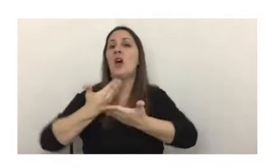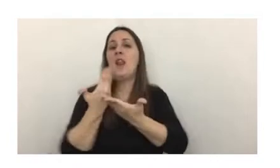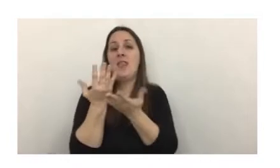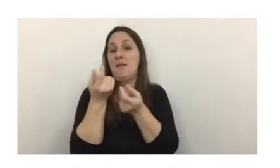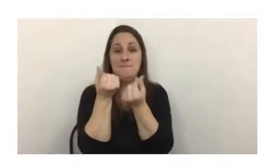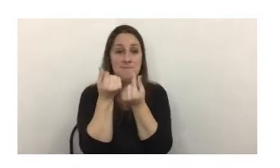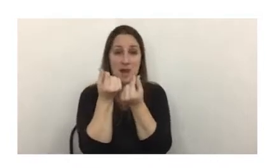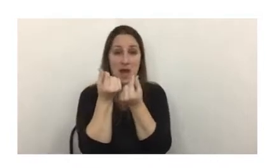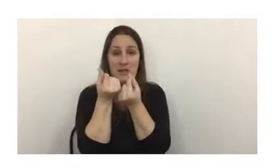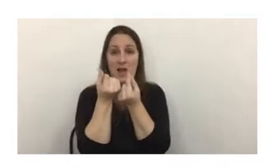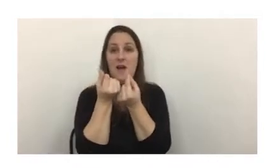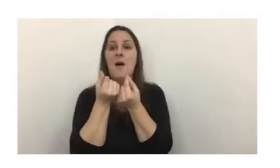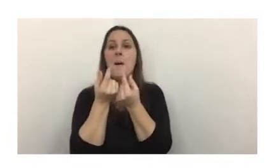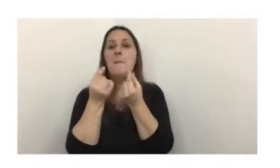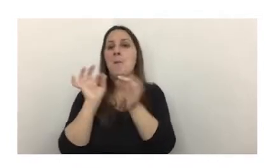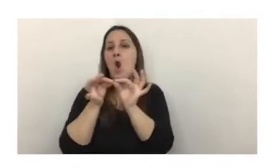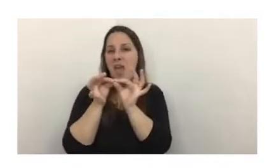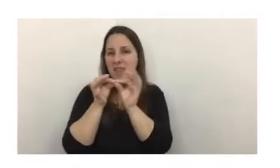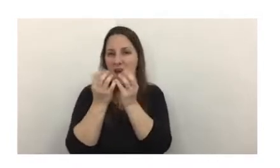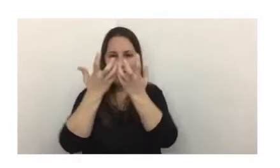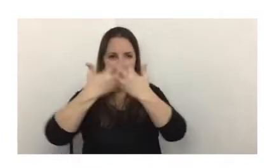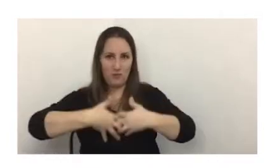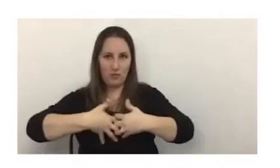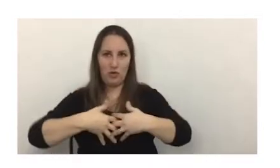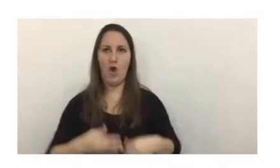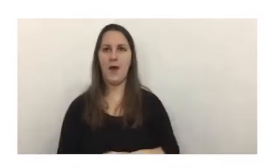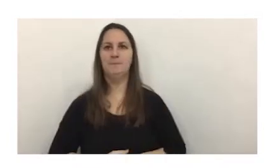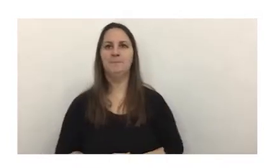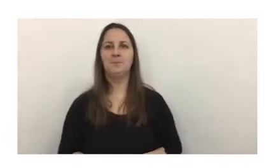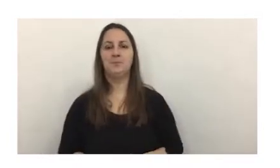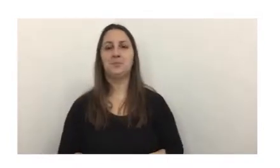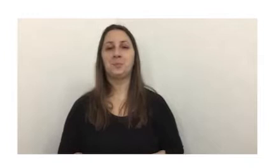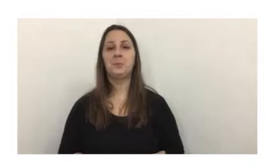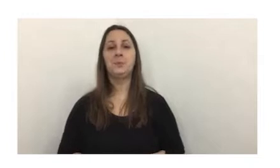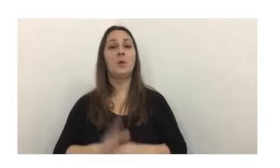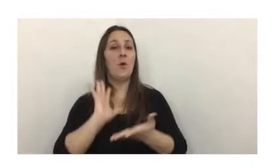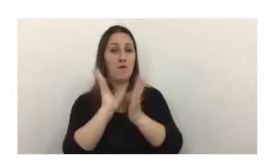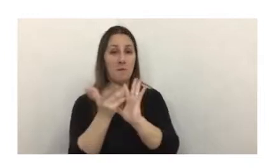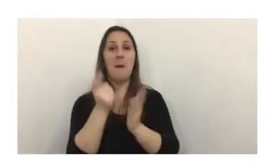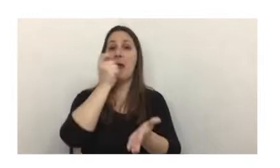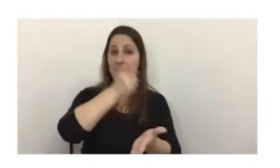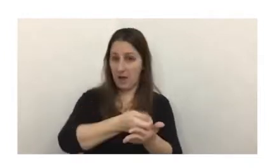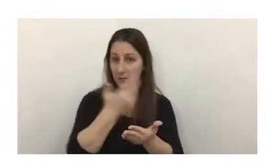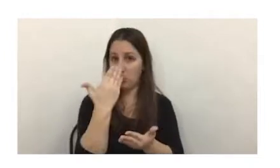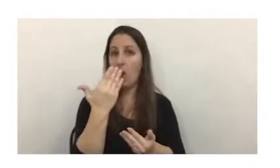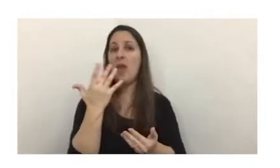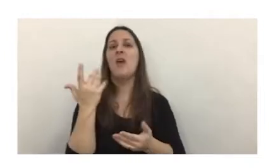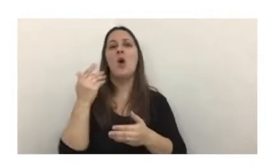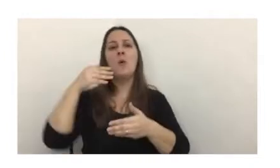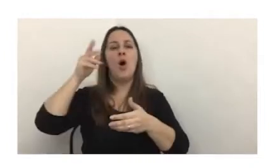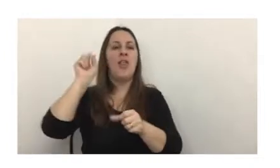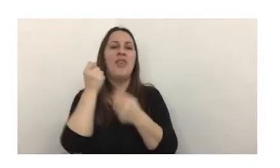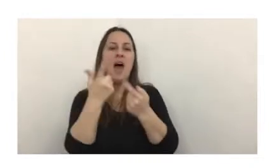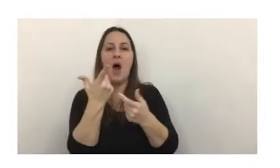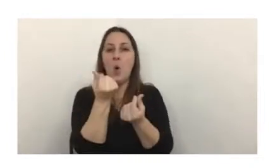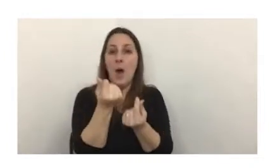fiat, de la moneda de curso legal. Es decir, el uso como medio de pago, el uso como reserva de valor y